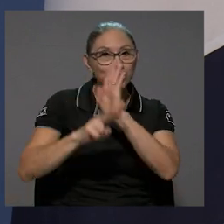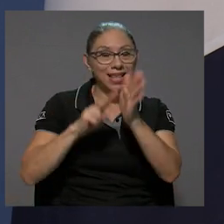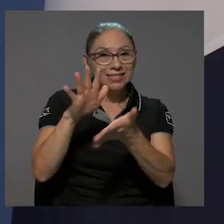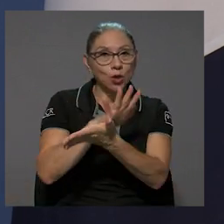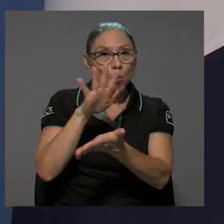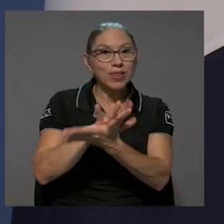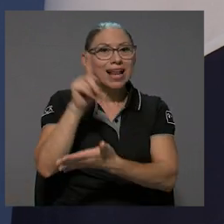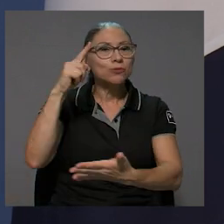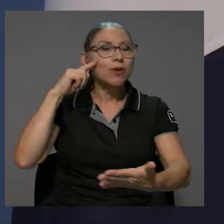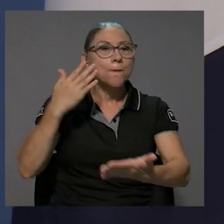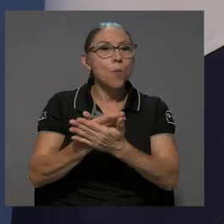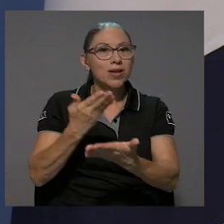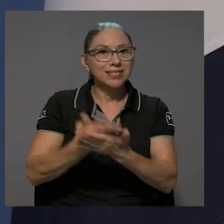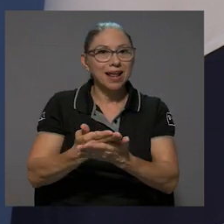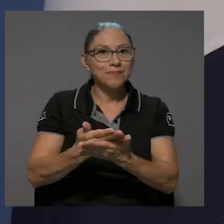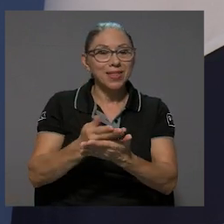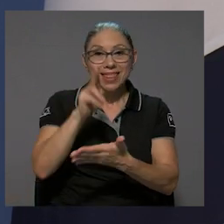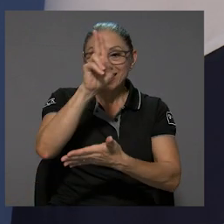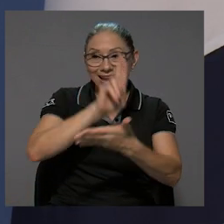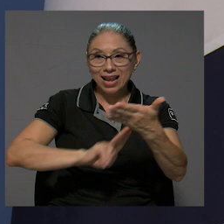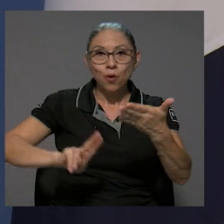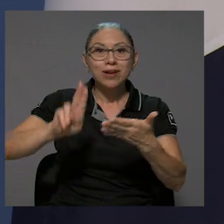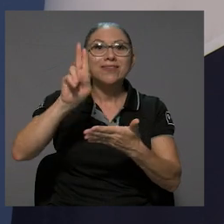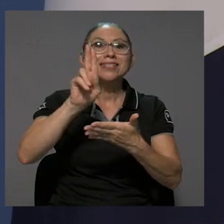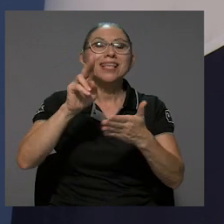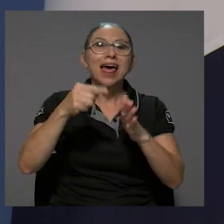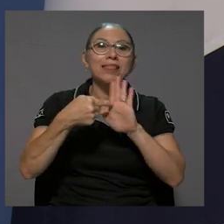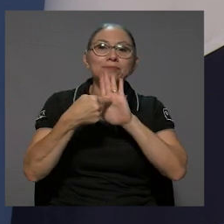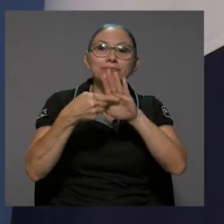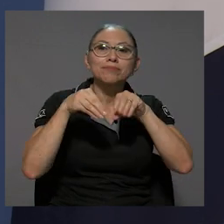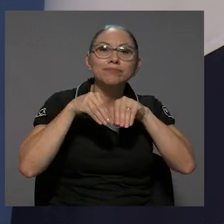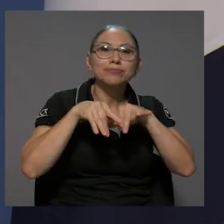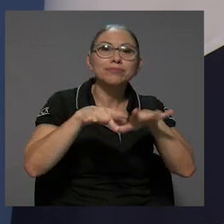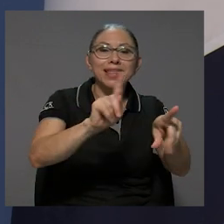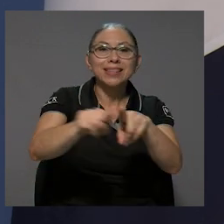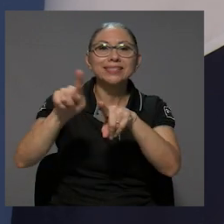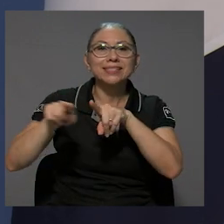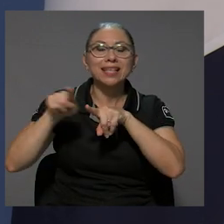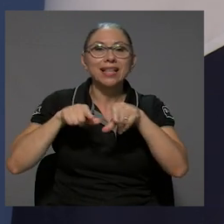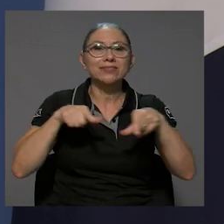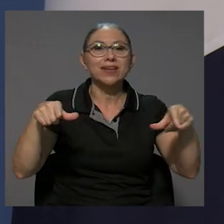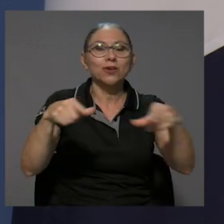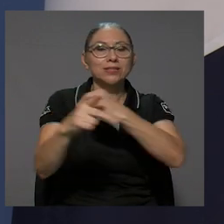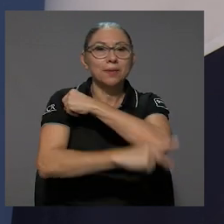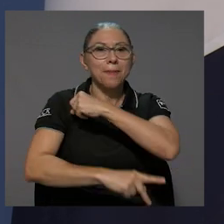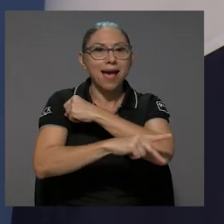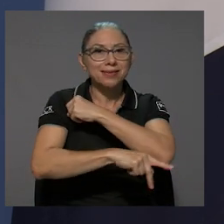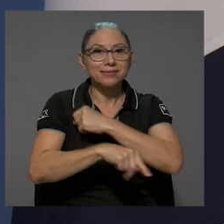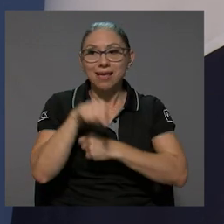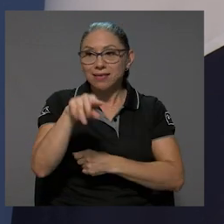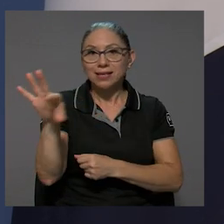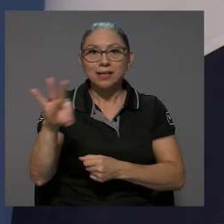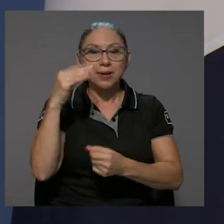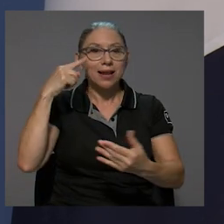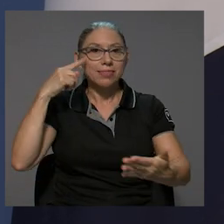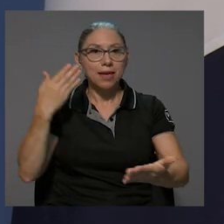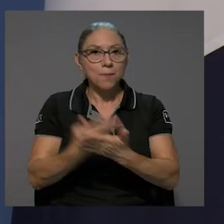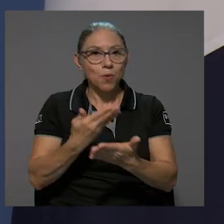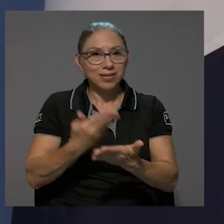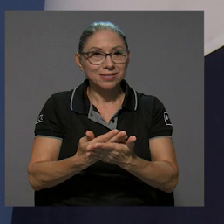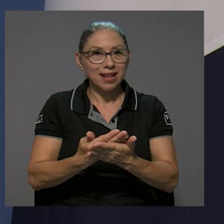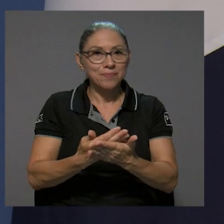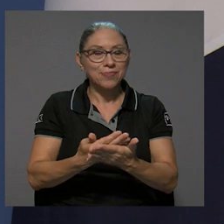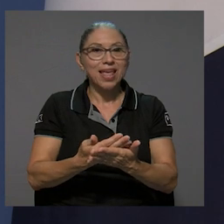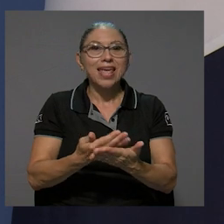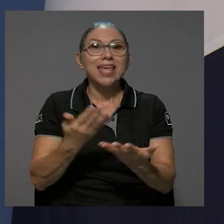de cómo la universidad se proyecta en distintas regiones del país. Demuestra de esta manera que el